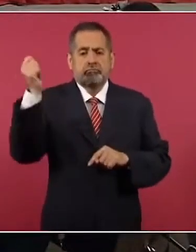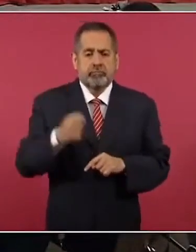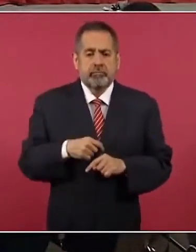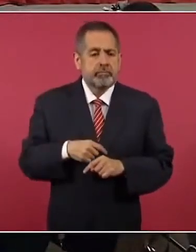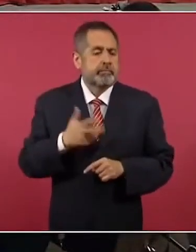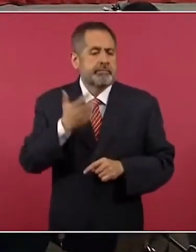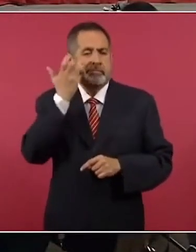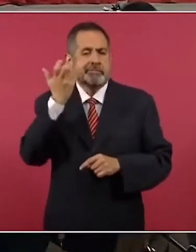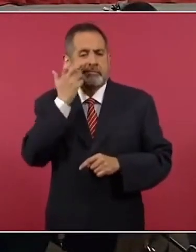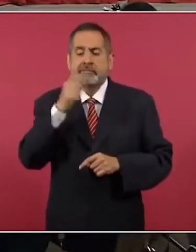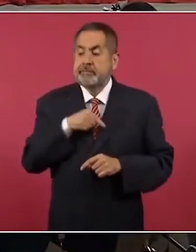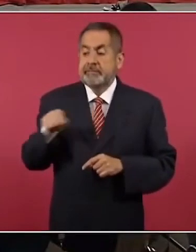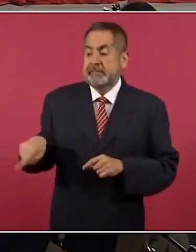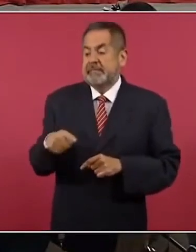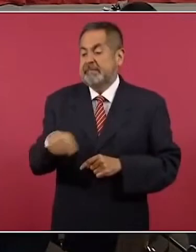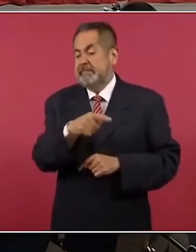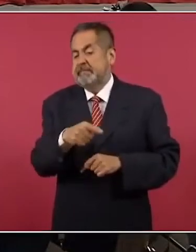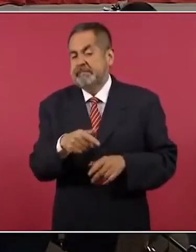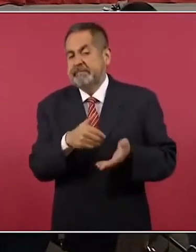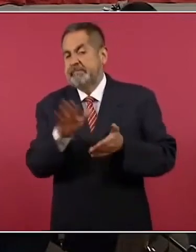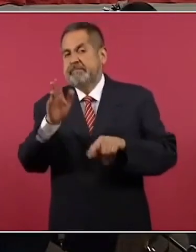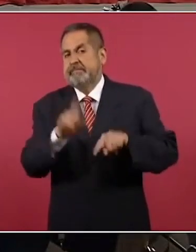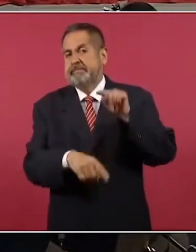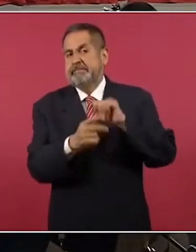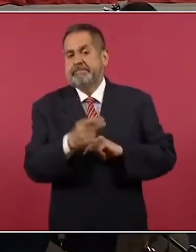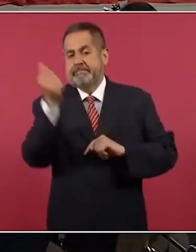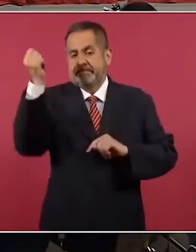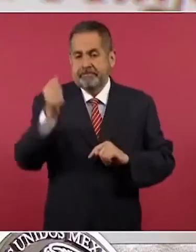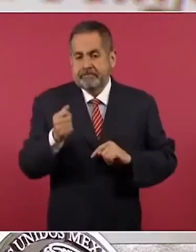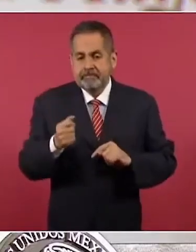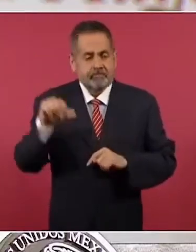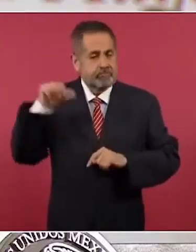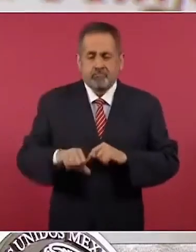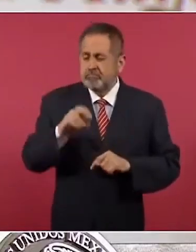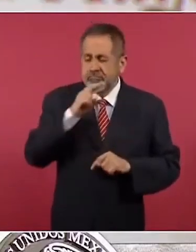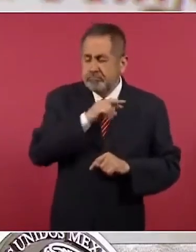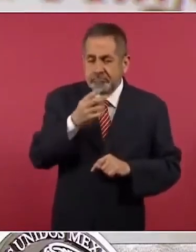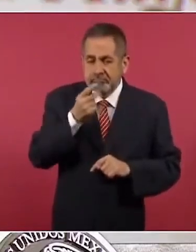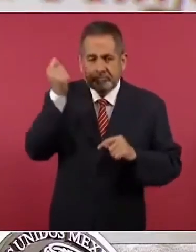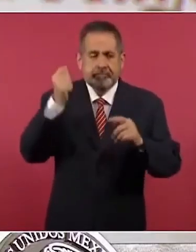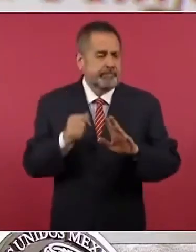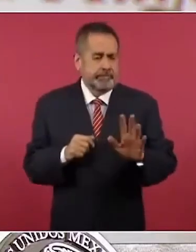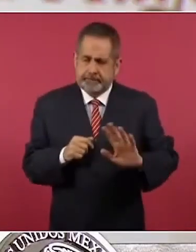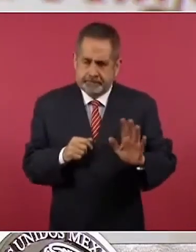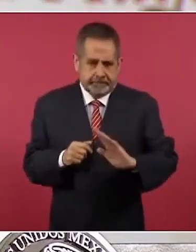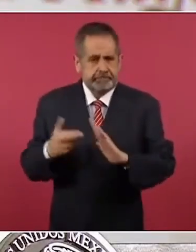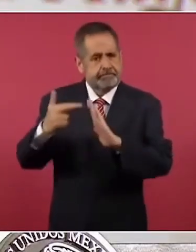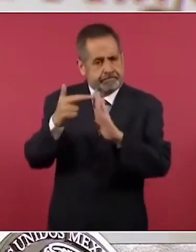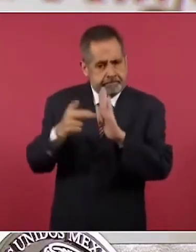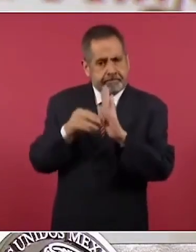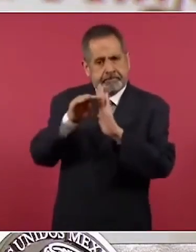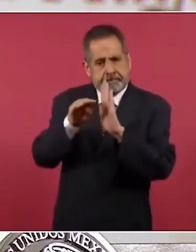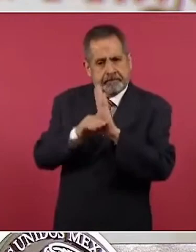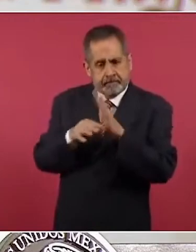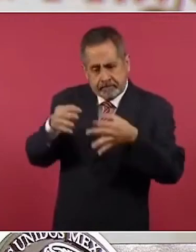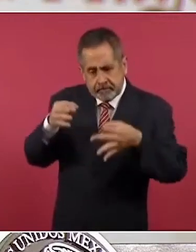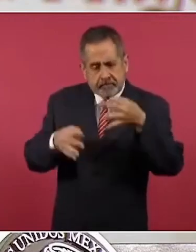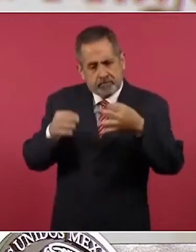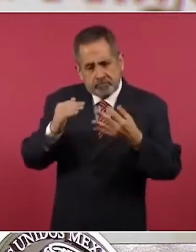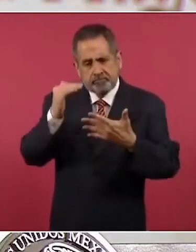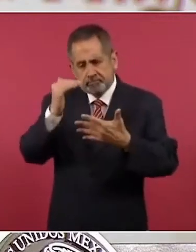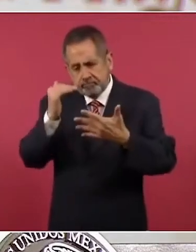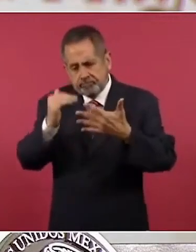como un pretexto para deportar o expulsar vía fast track a alguien y se establecerá un procedimiento